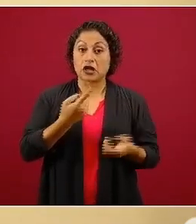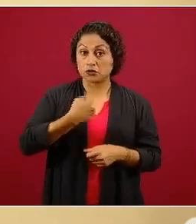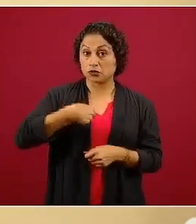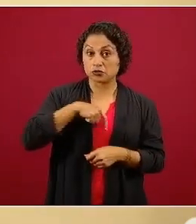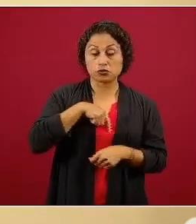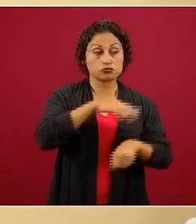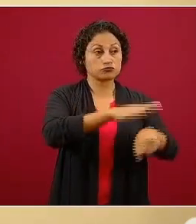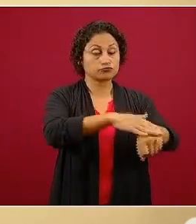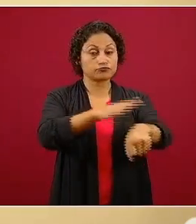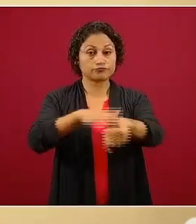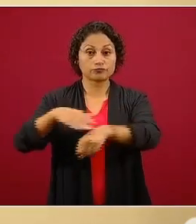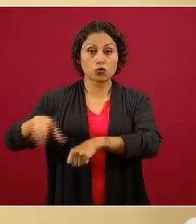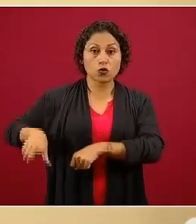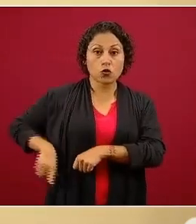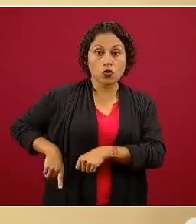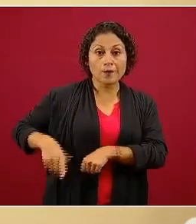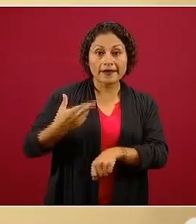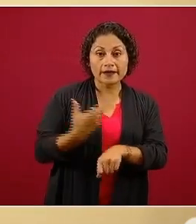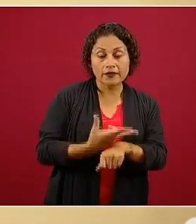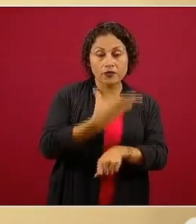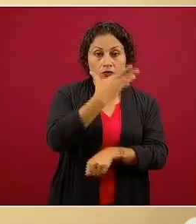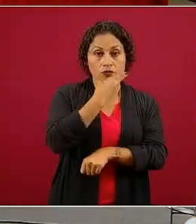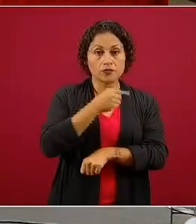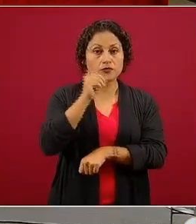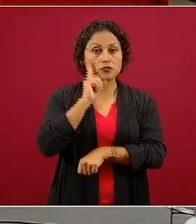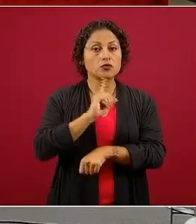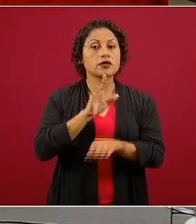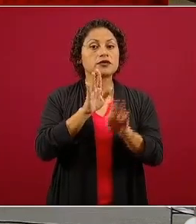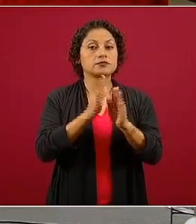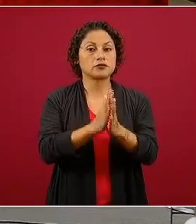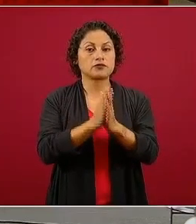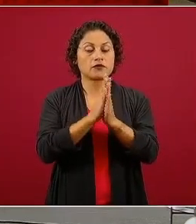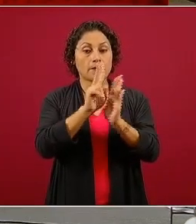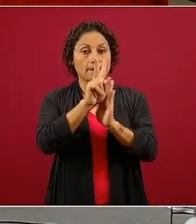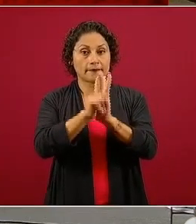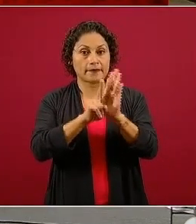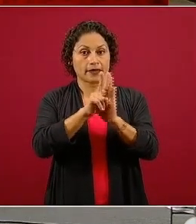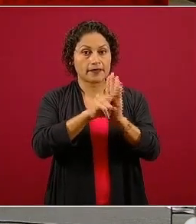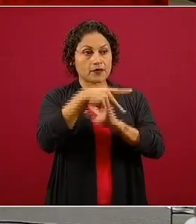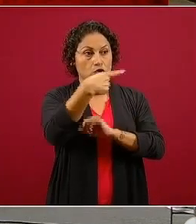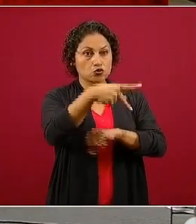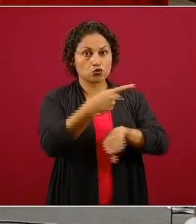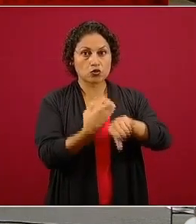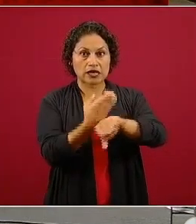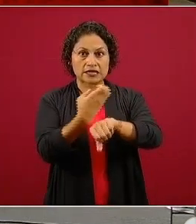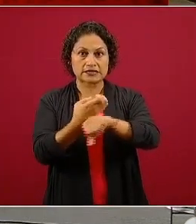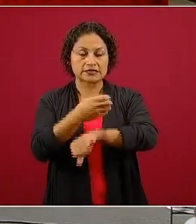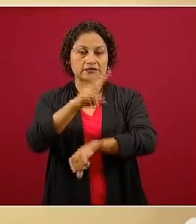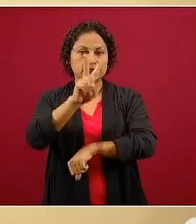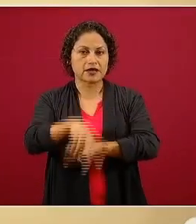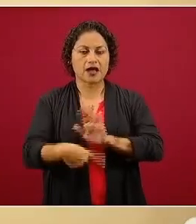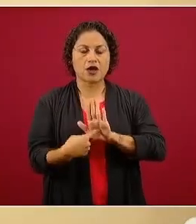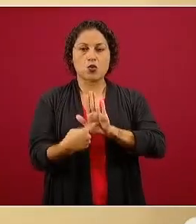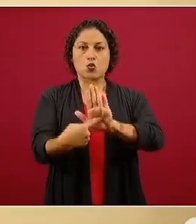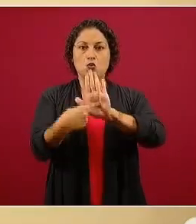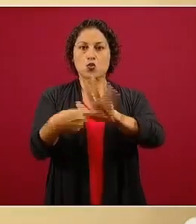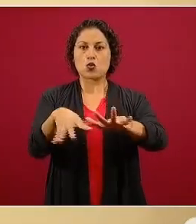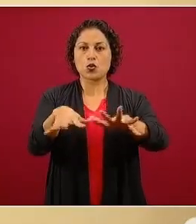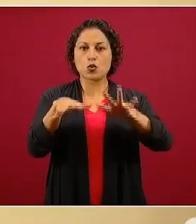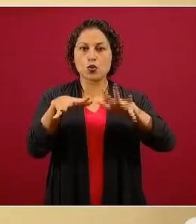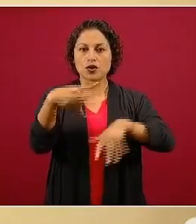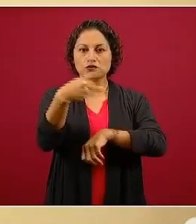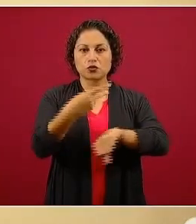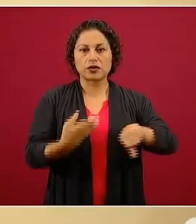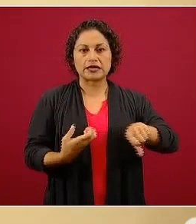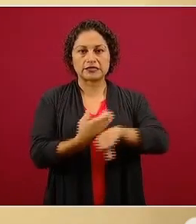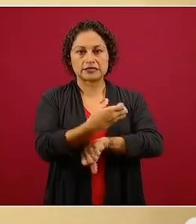señoras gobernadoras, que nos manden materiales, realmente para presumir su estado, que todos en México conozcamos, todos los